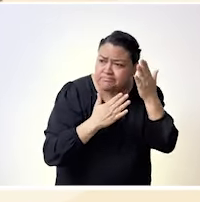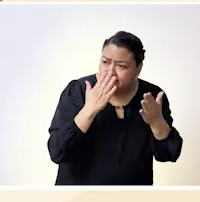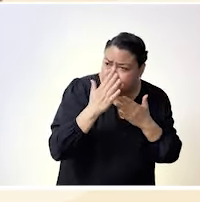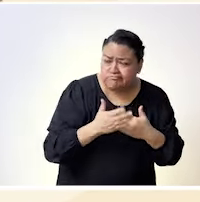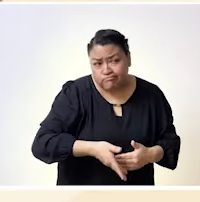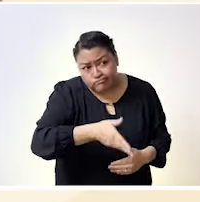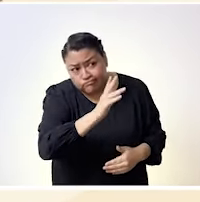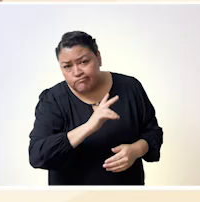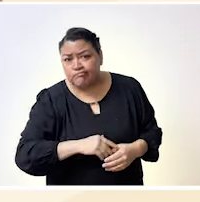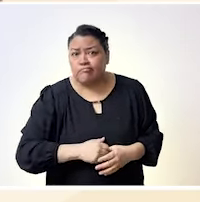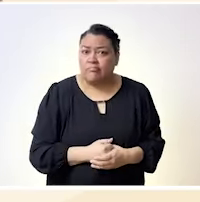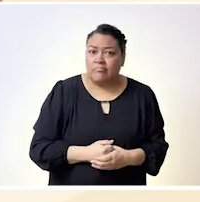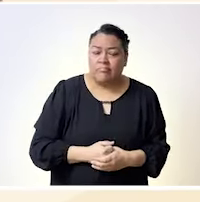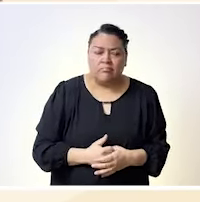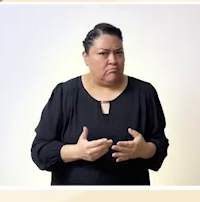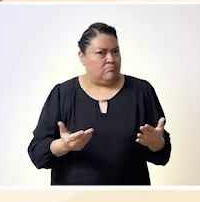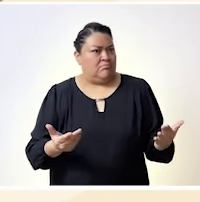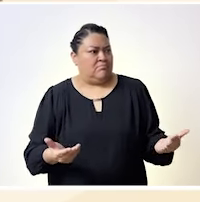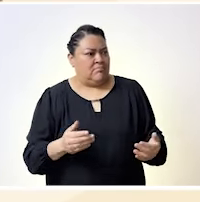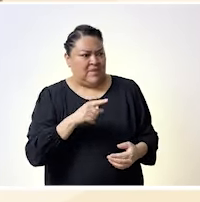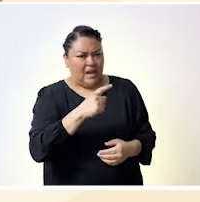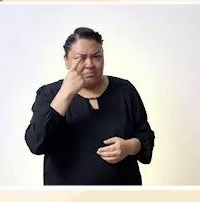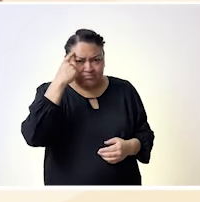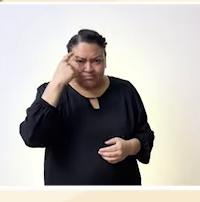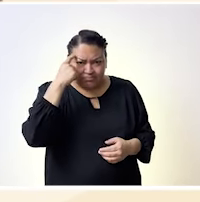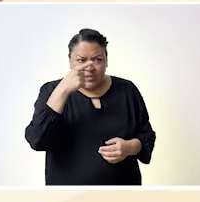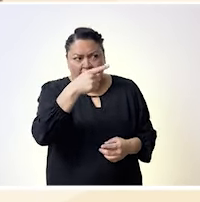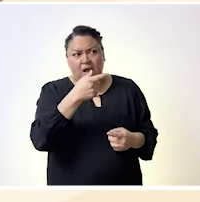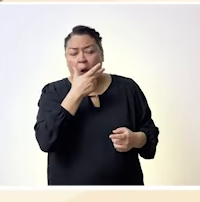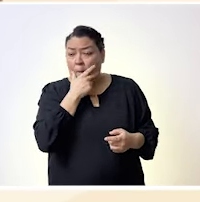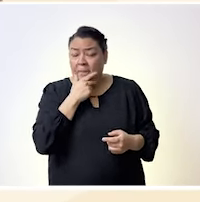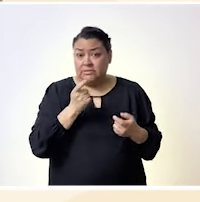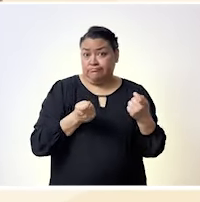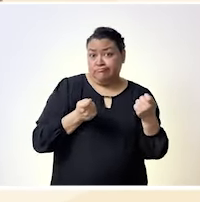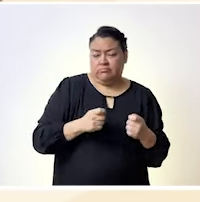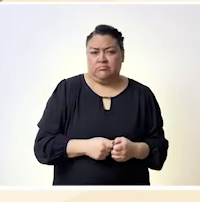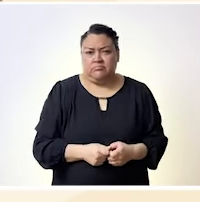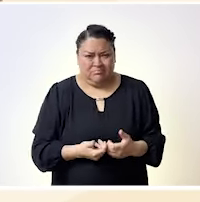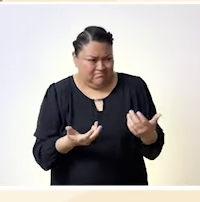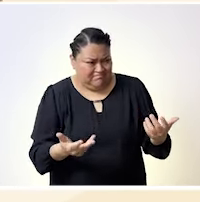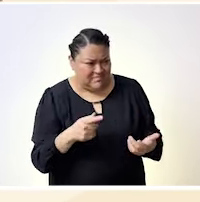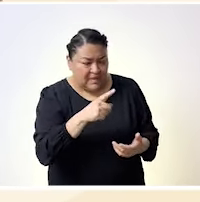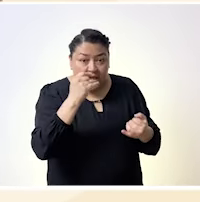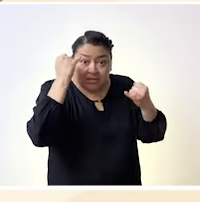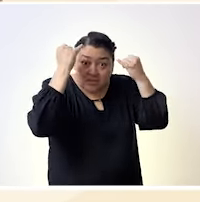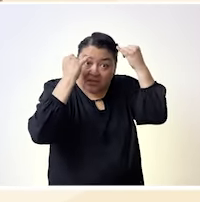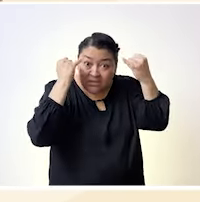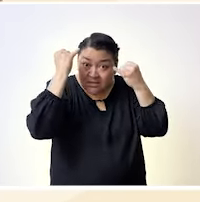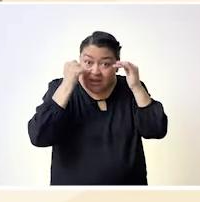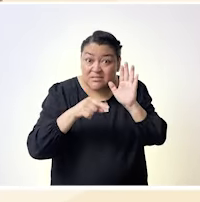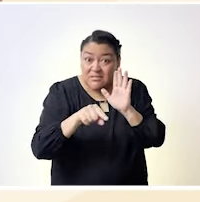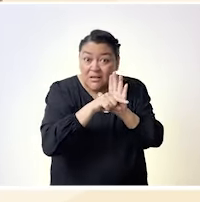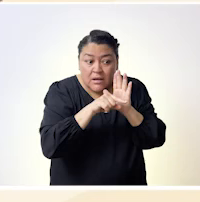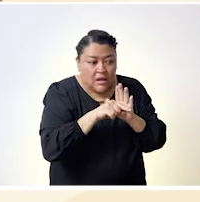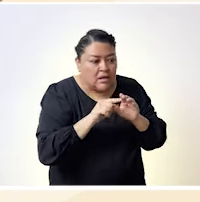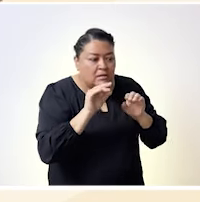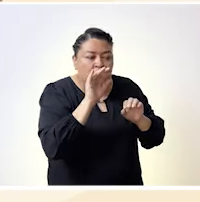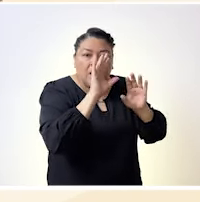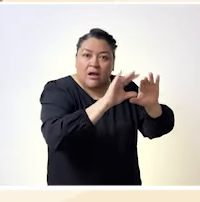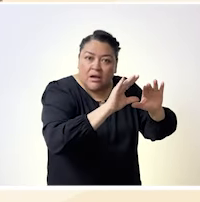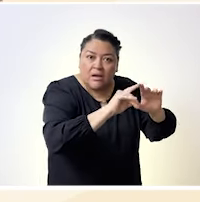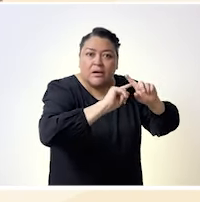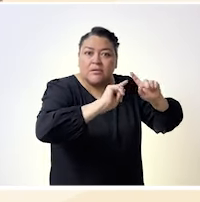en el espacio público y actividades relacionadas con la gobernanza. Es así como estos estereotipos y